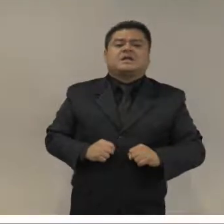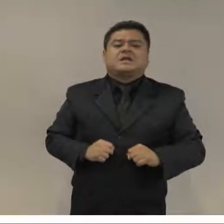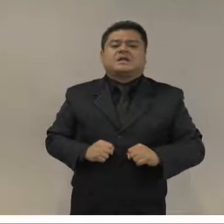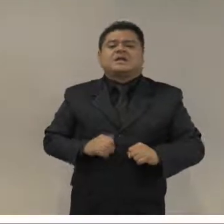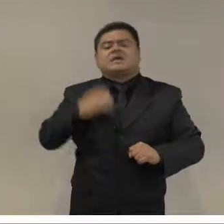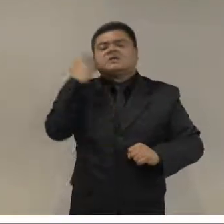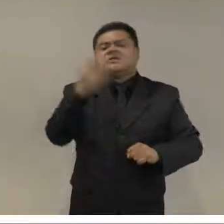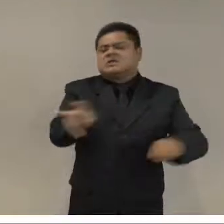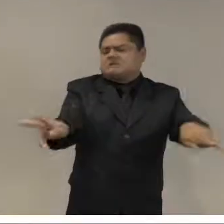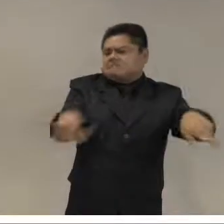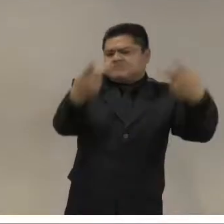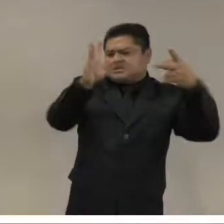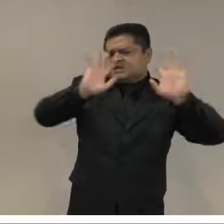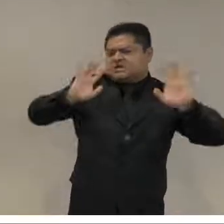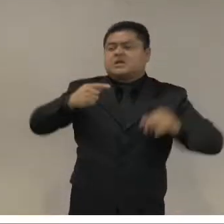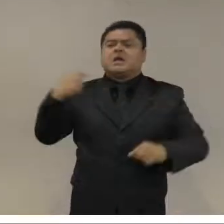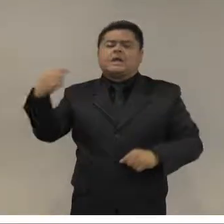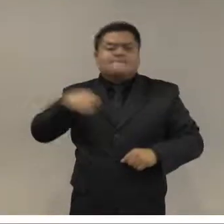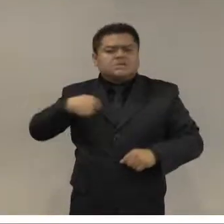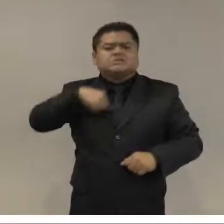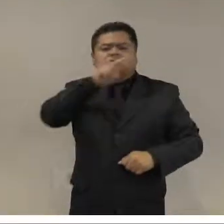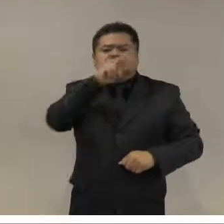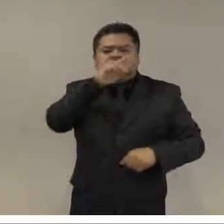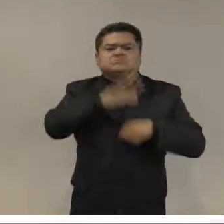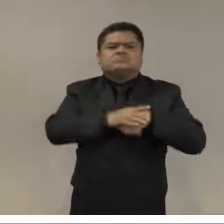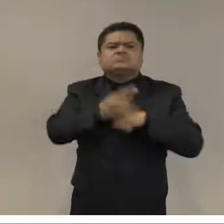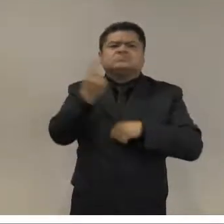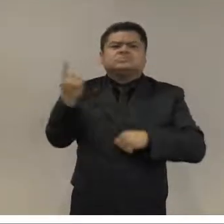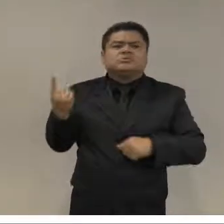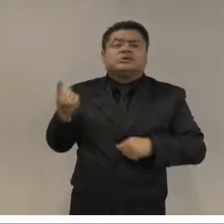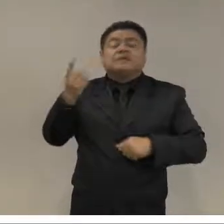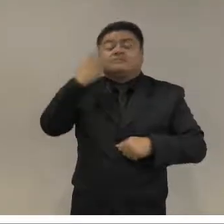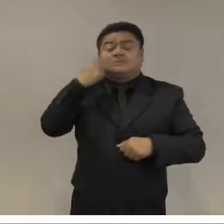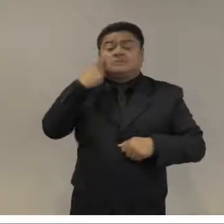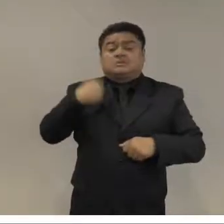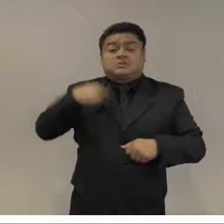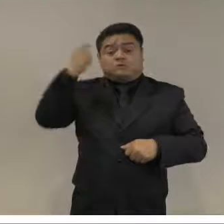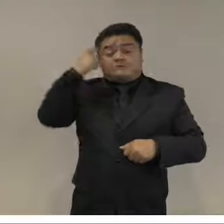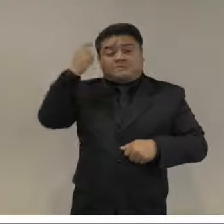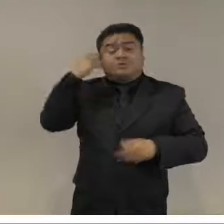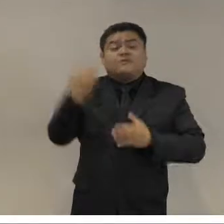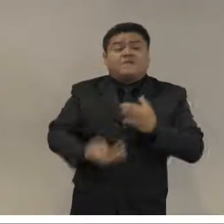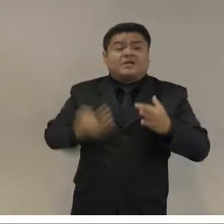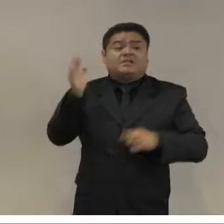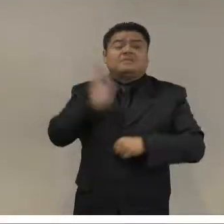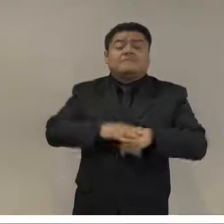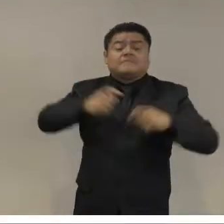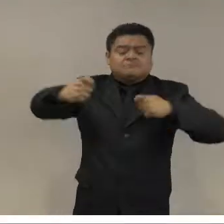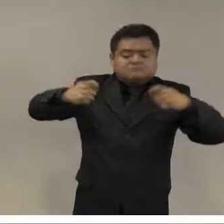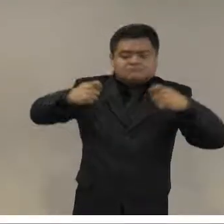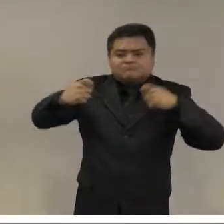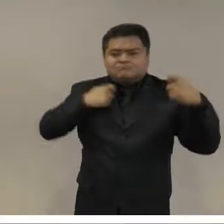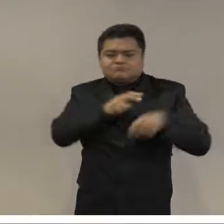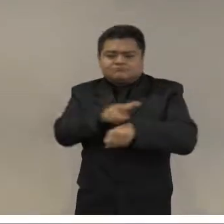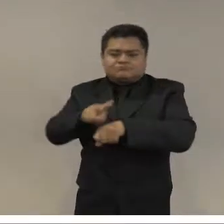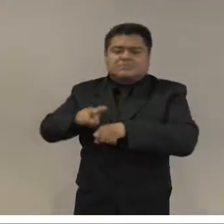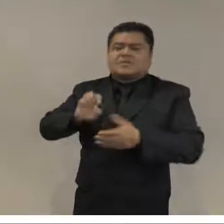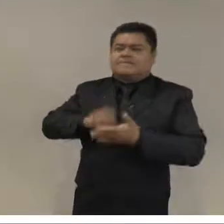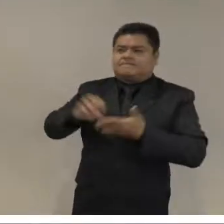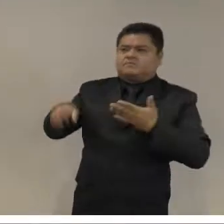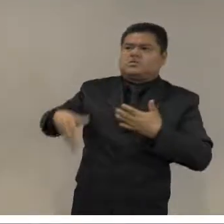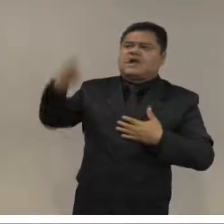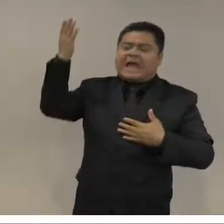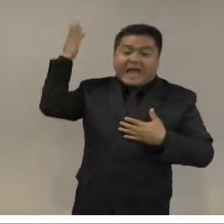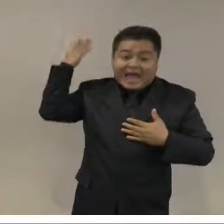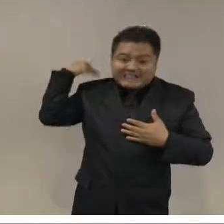época bastante esperanzadora, de más control civil democrático de las Fuerzas Armadas. Después de las dictaduras,